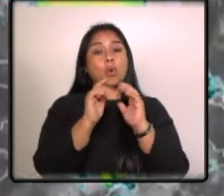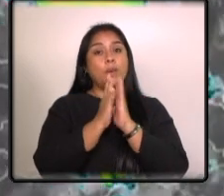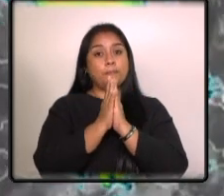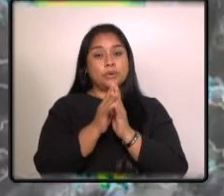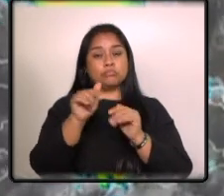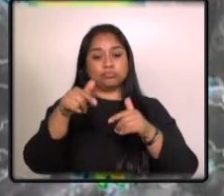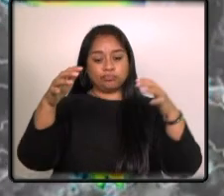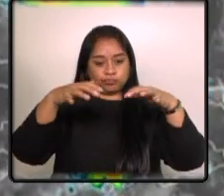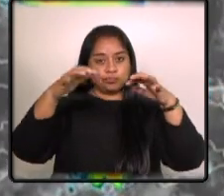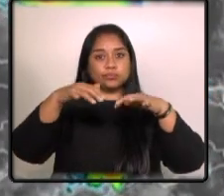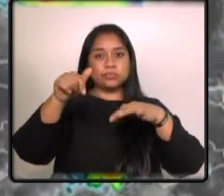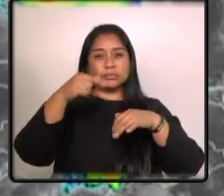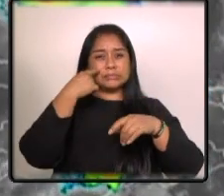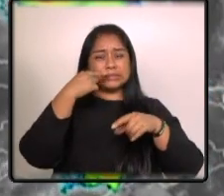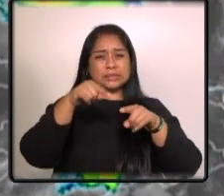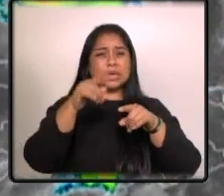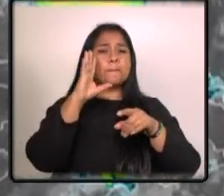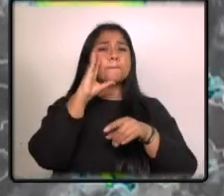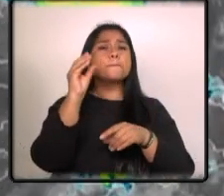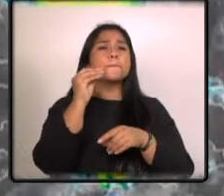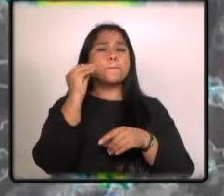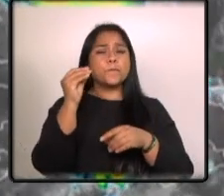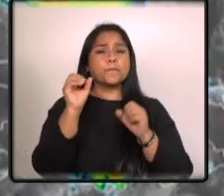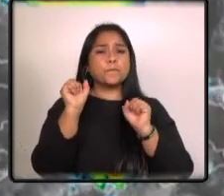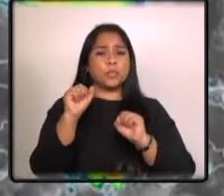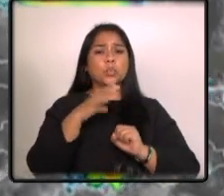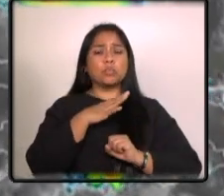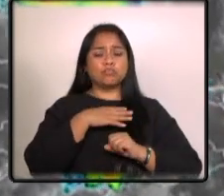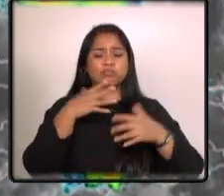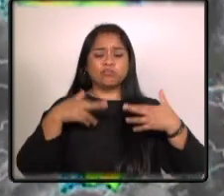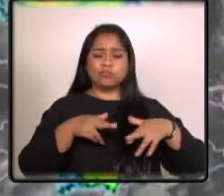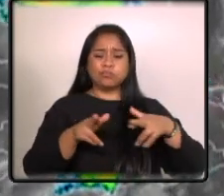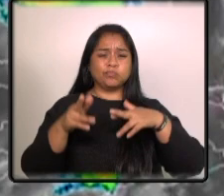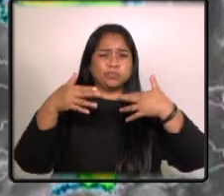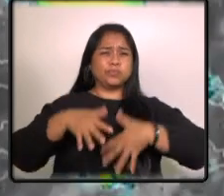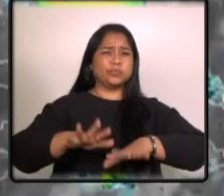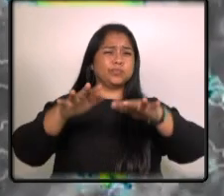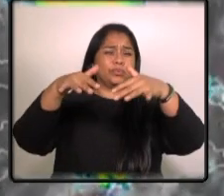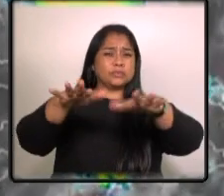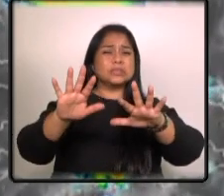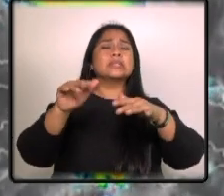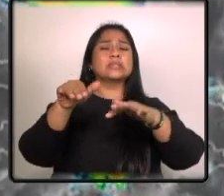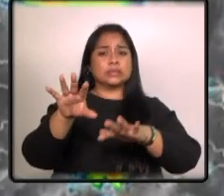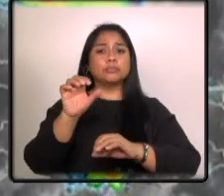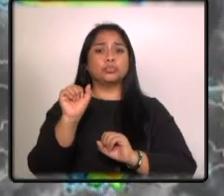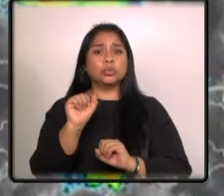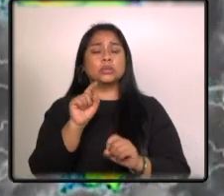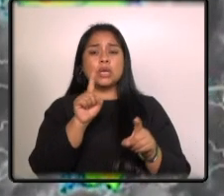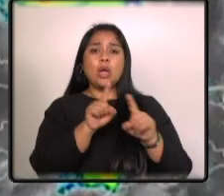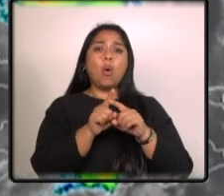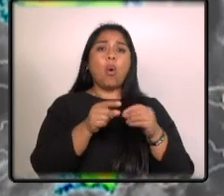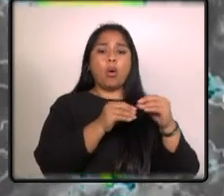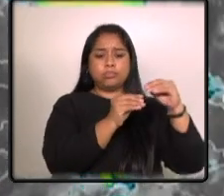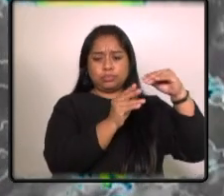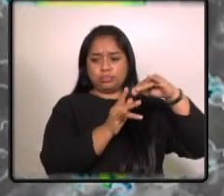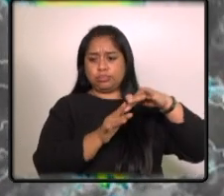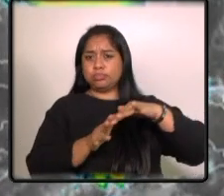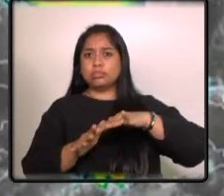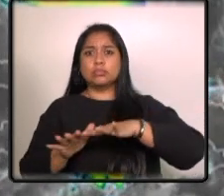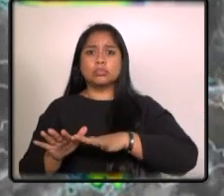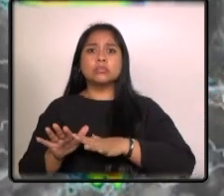ante las lluvias previstas ya que podrían provocar crecidas repentinas de ríos inundaciones movimientos en masa